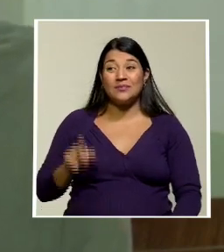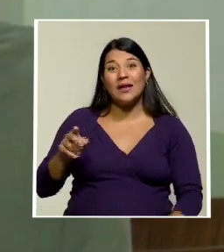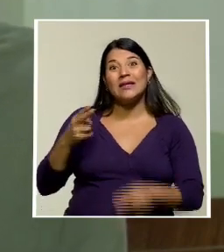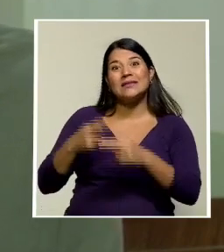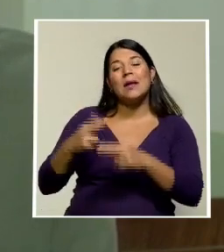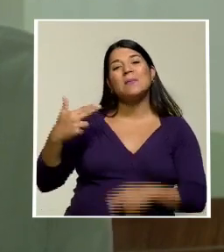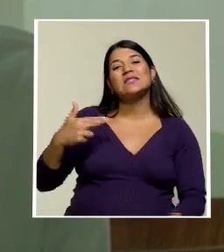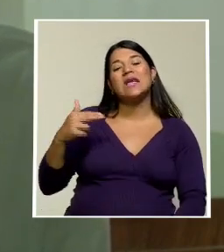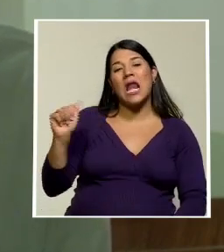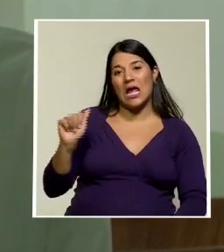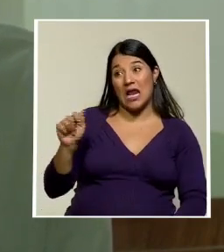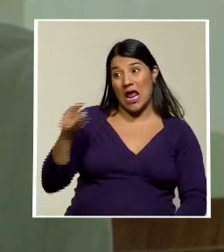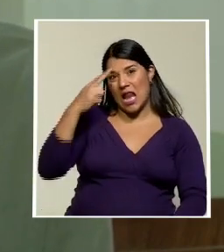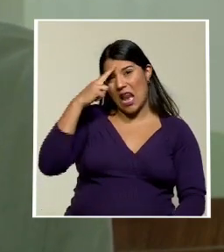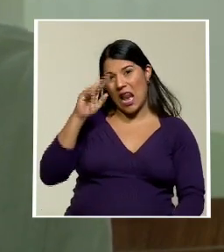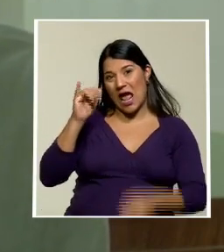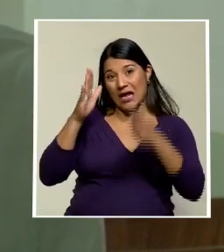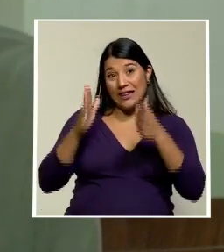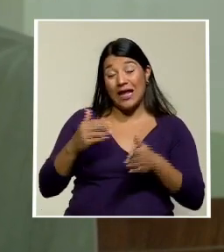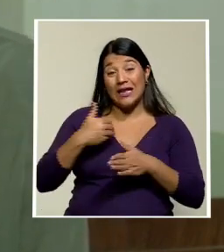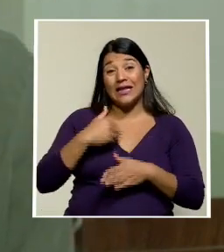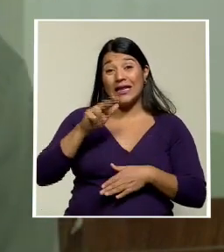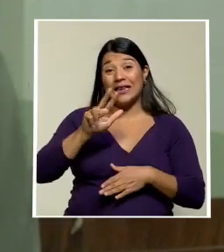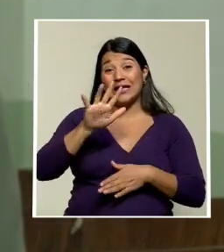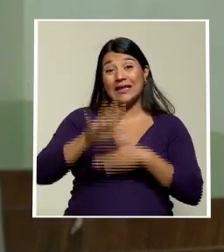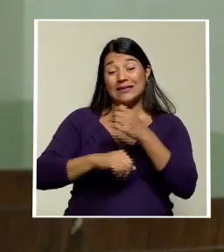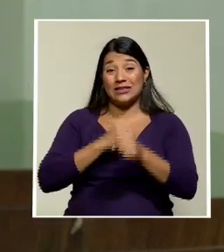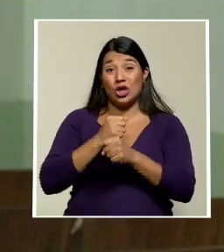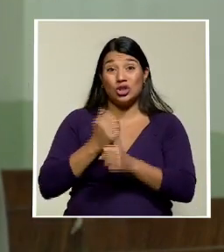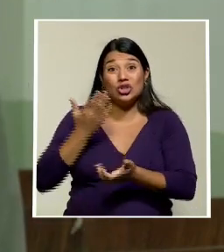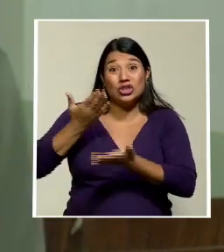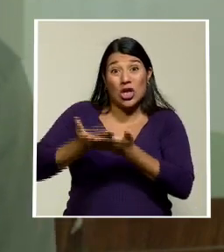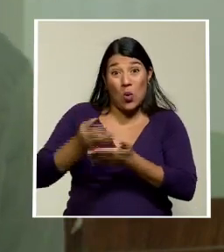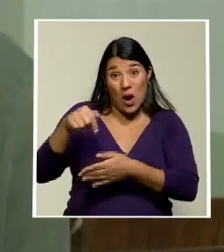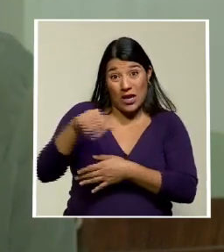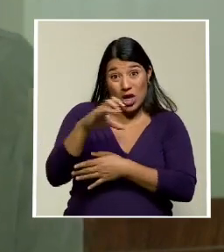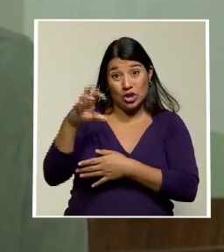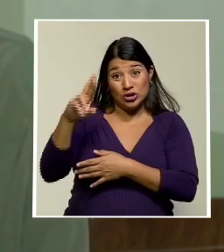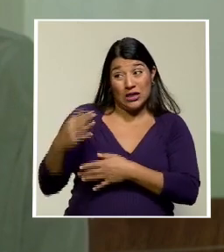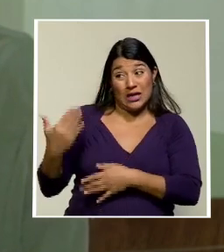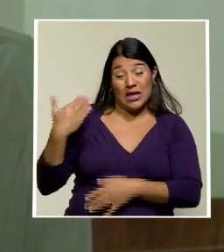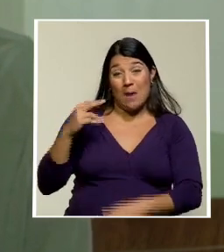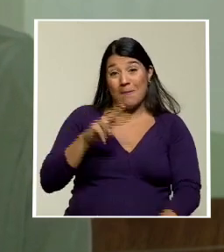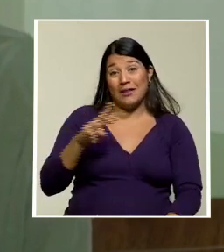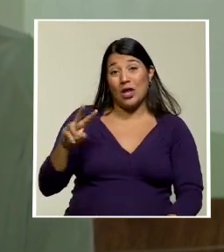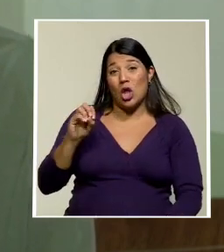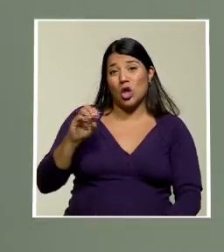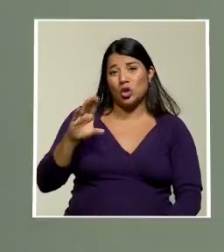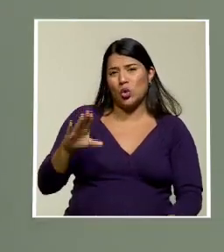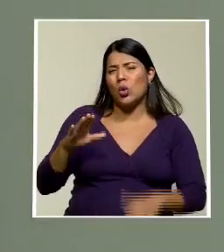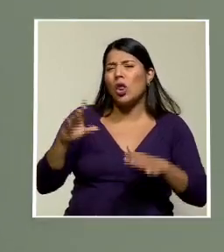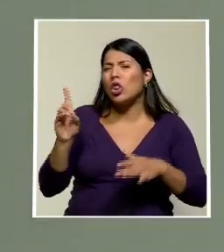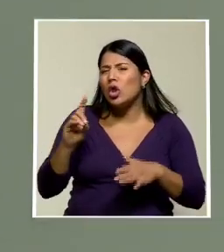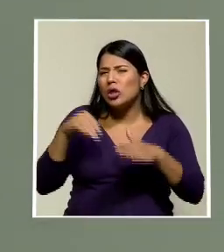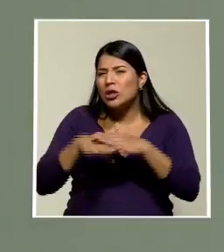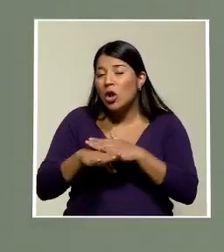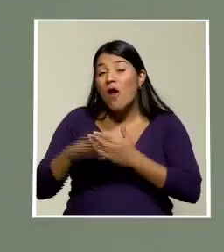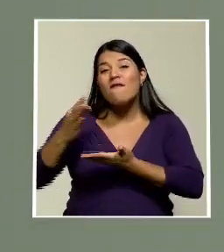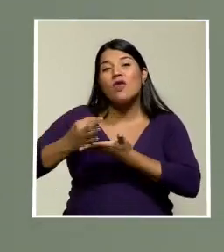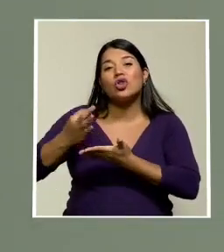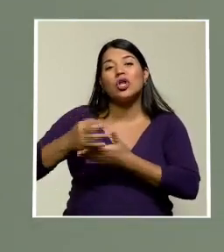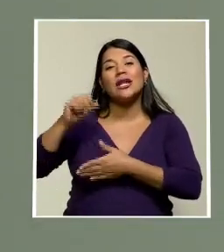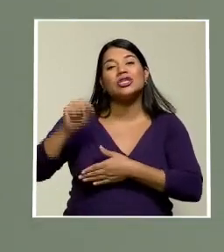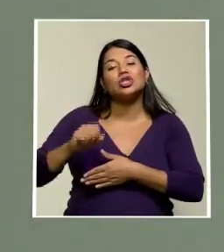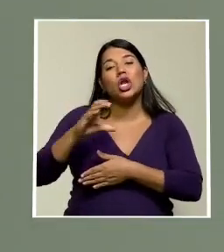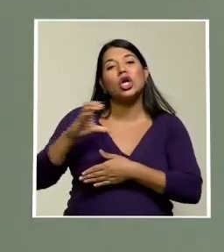Adriss, un haitiano de 35 años que llegó a Costa Rica el pasado 22 de octubre por la frontera sur de Costa Rica con Panamá. A